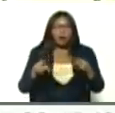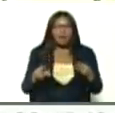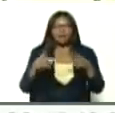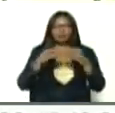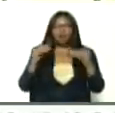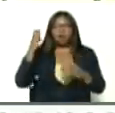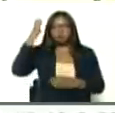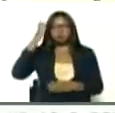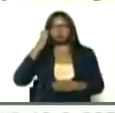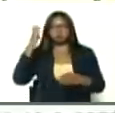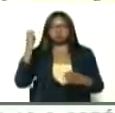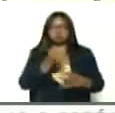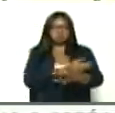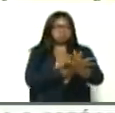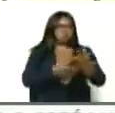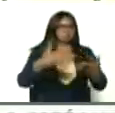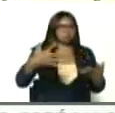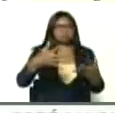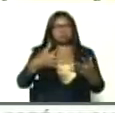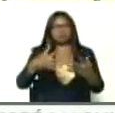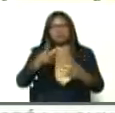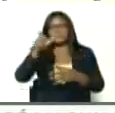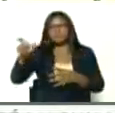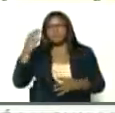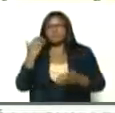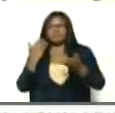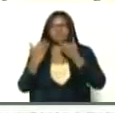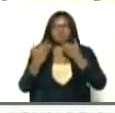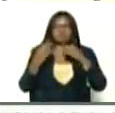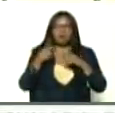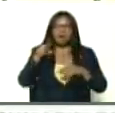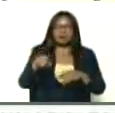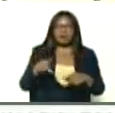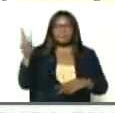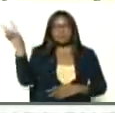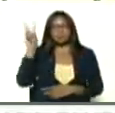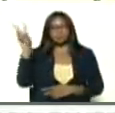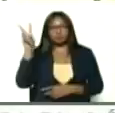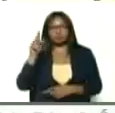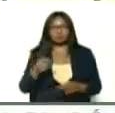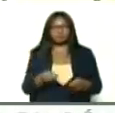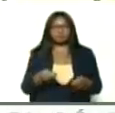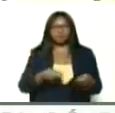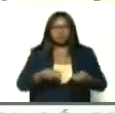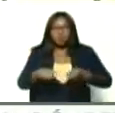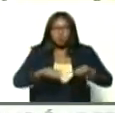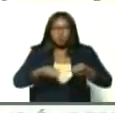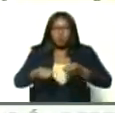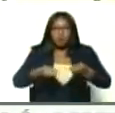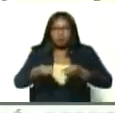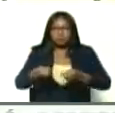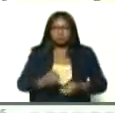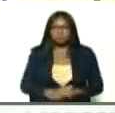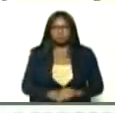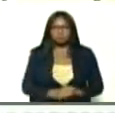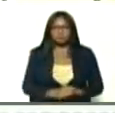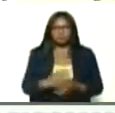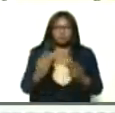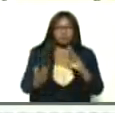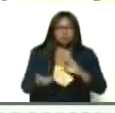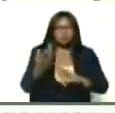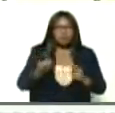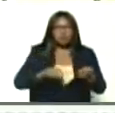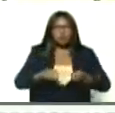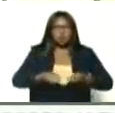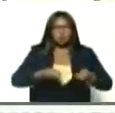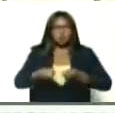contaban por miles de casos diarios, Venezuela lo mantenía bajo un muy importante control,